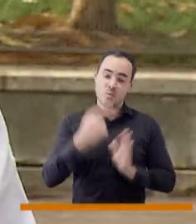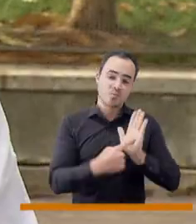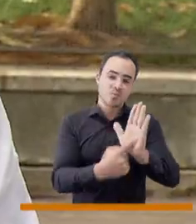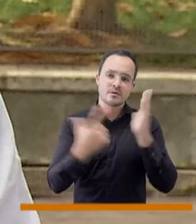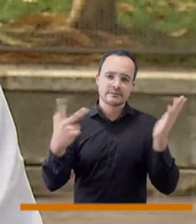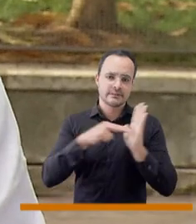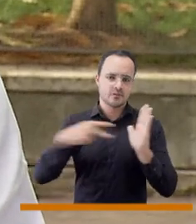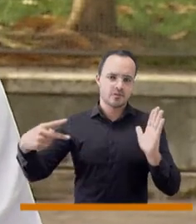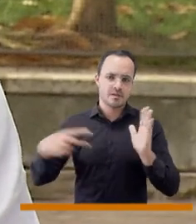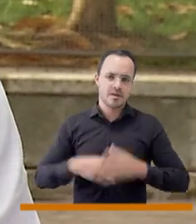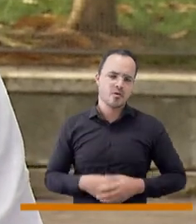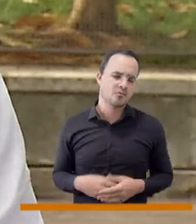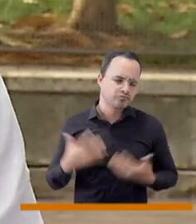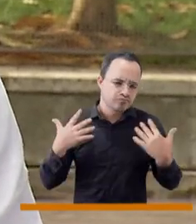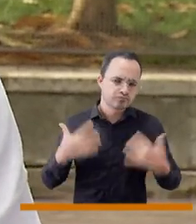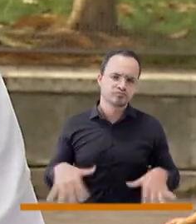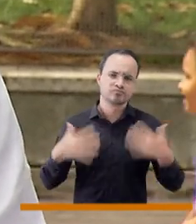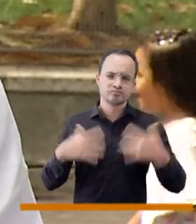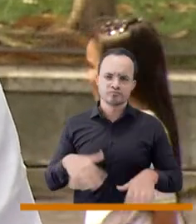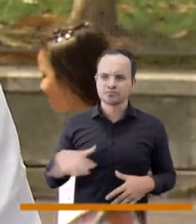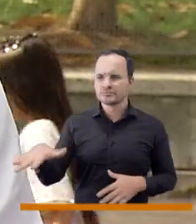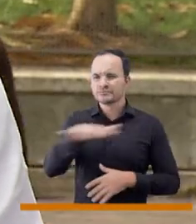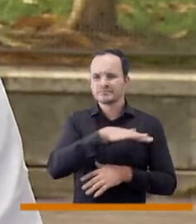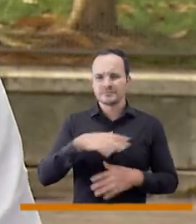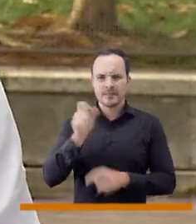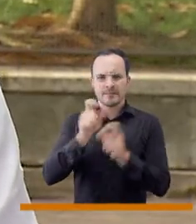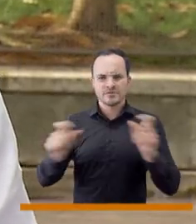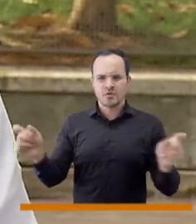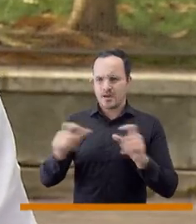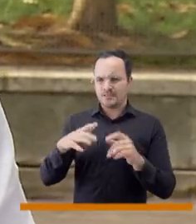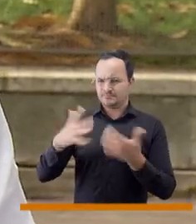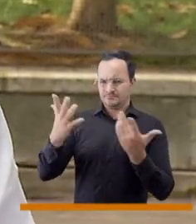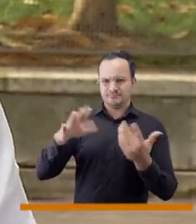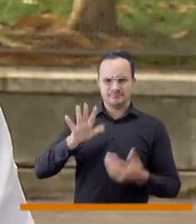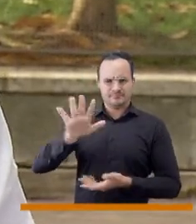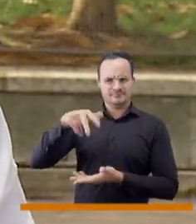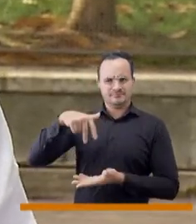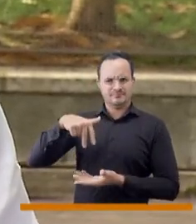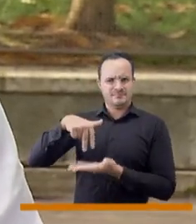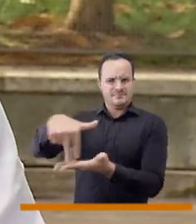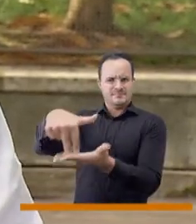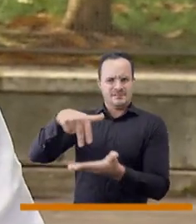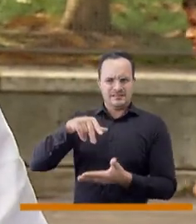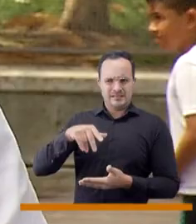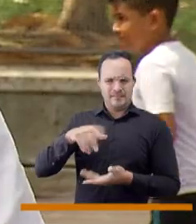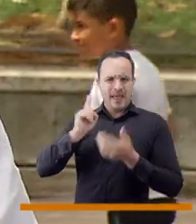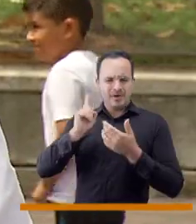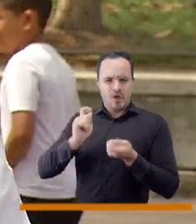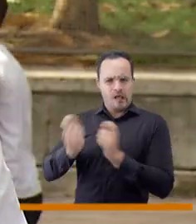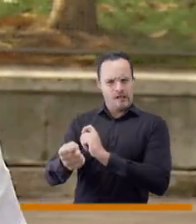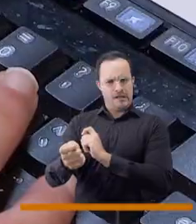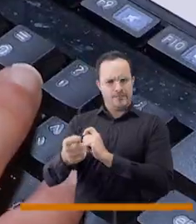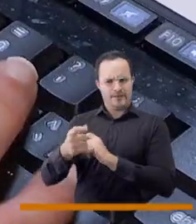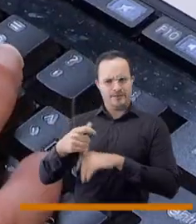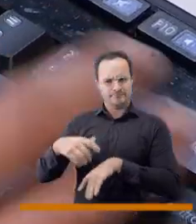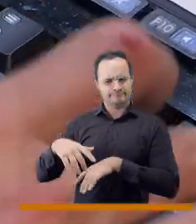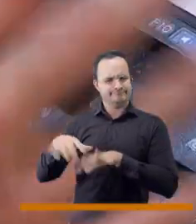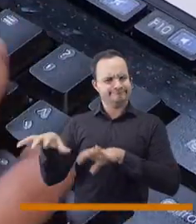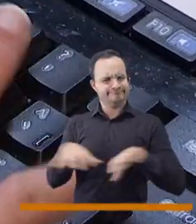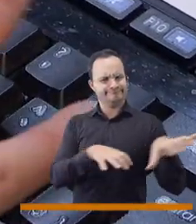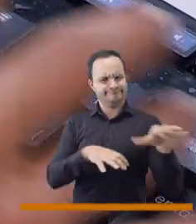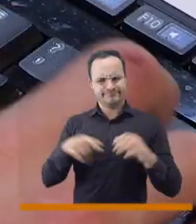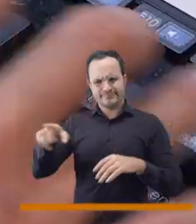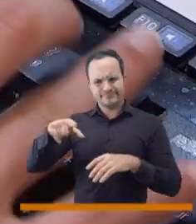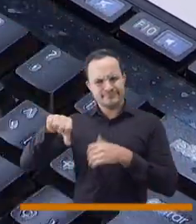concejal, con usted. Catherine, dentro de eso la tecnología. la tecnología ha llevado unos estilos y unos comportamientos desde la